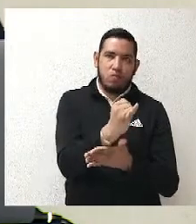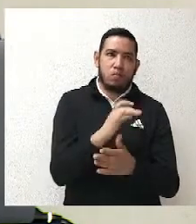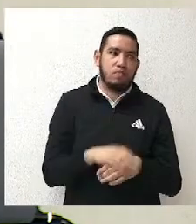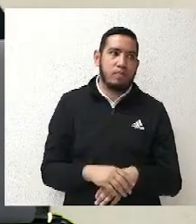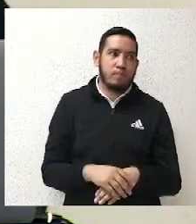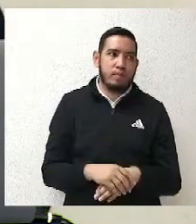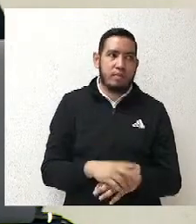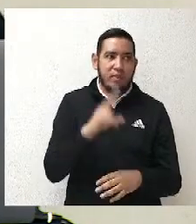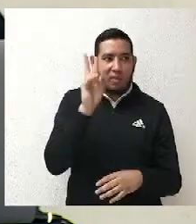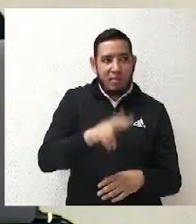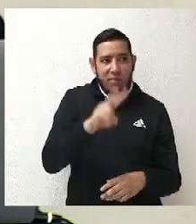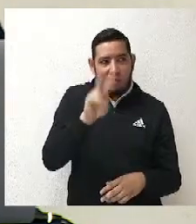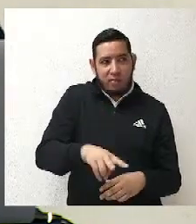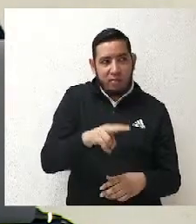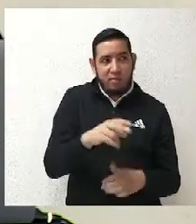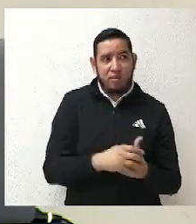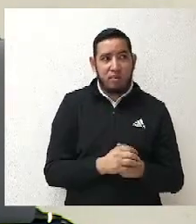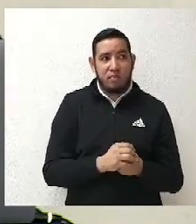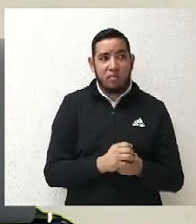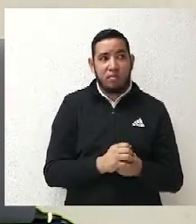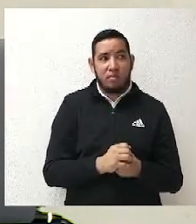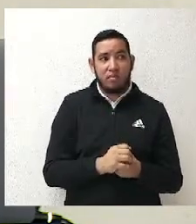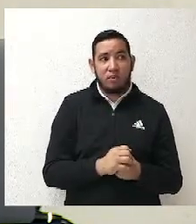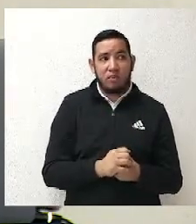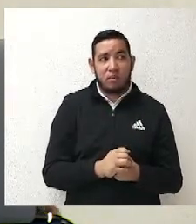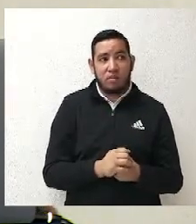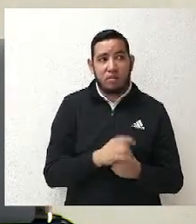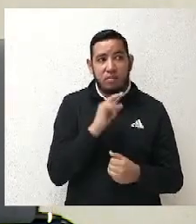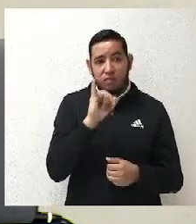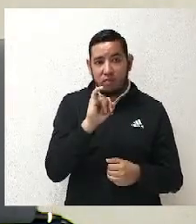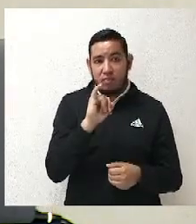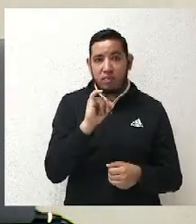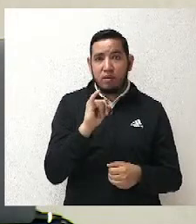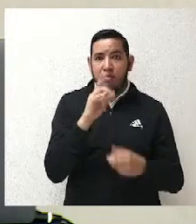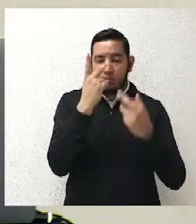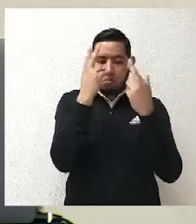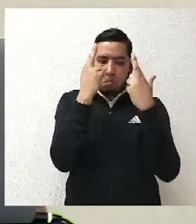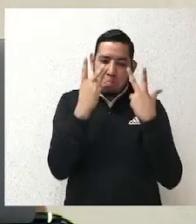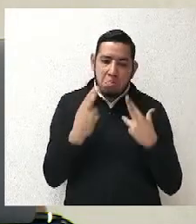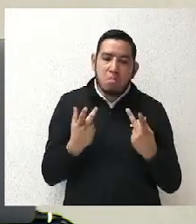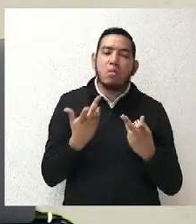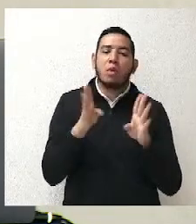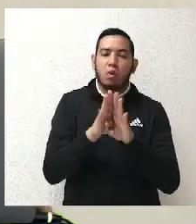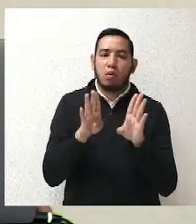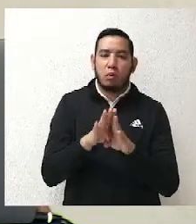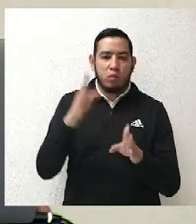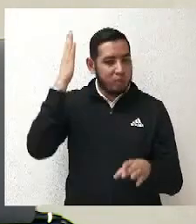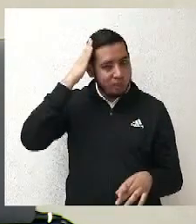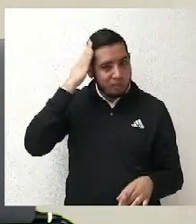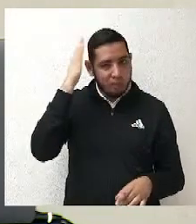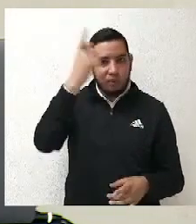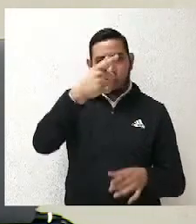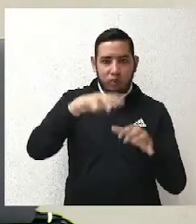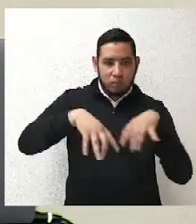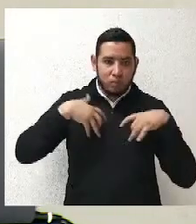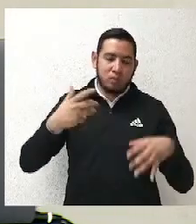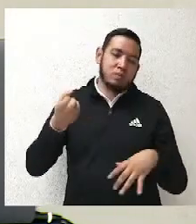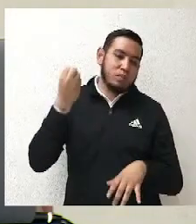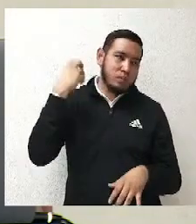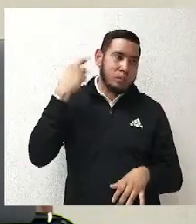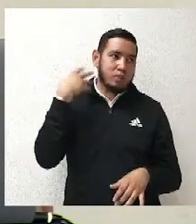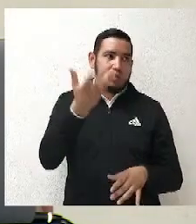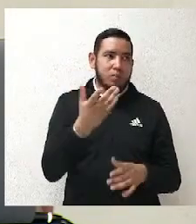Bueno, verdad, lo que sí sé es que la convocatoria estaba firme, no recuerdo cadena impugnativa respecto de la